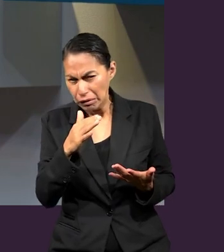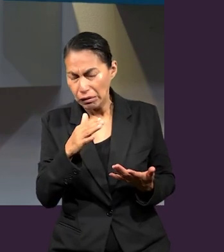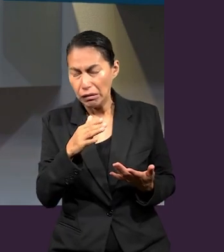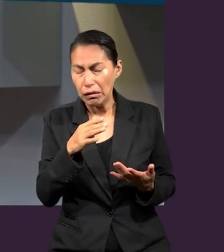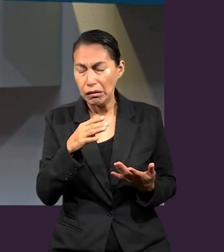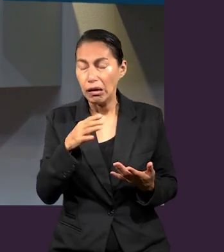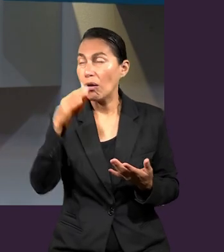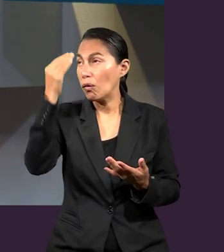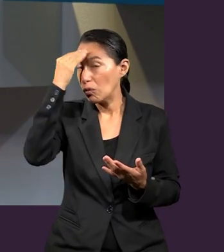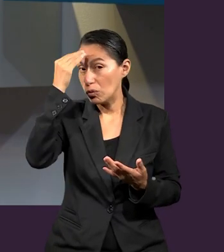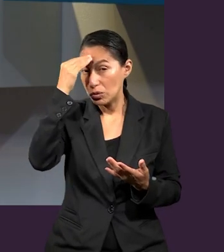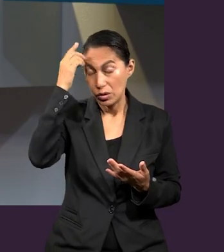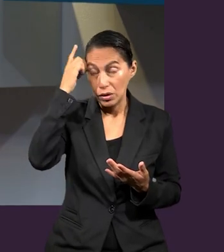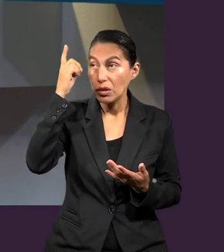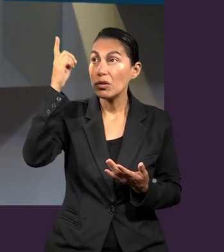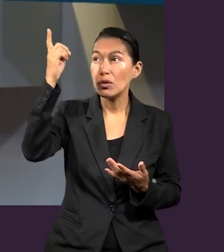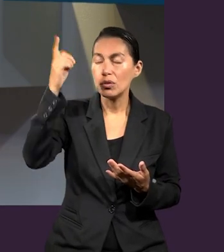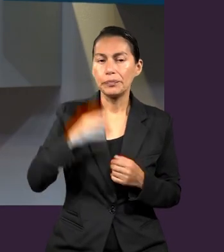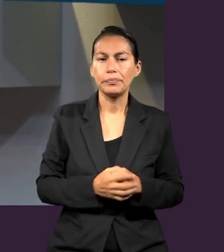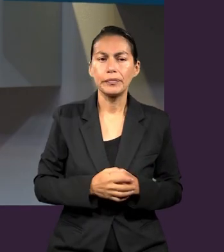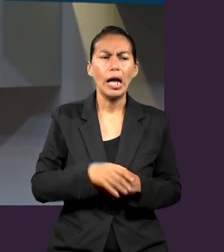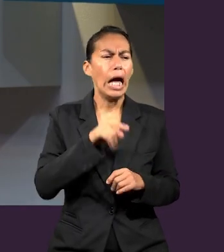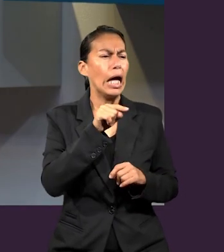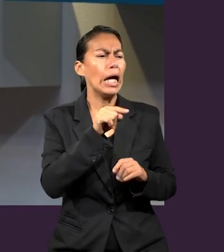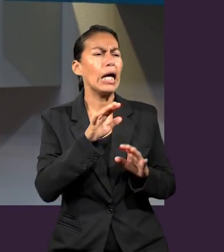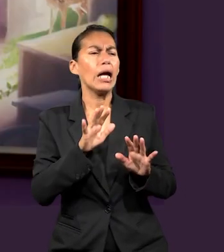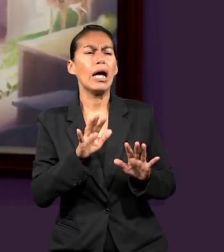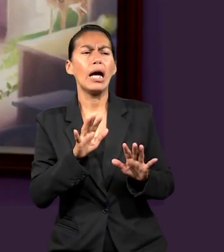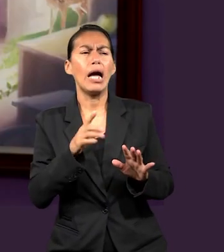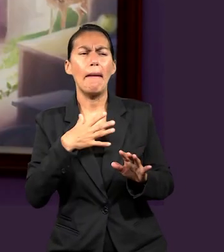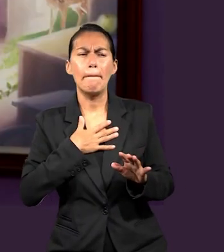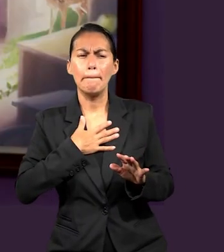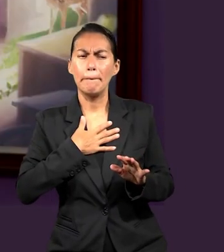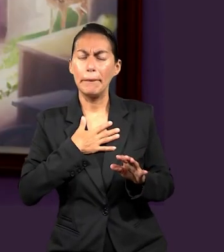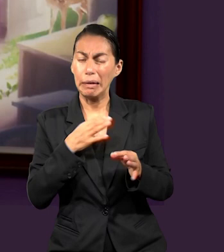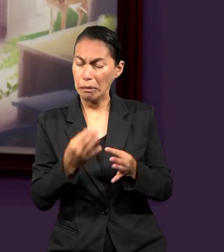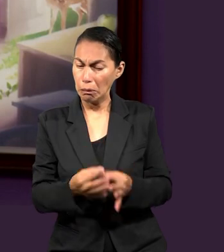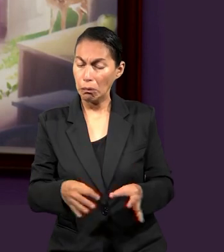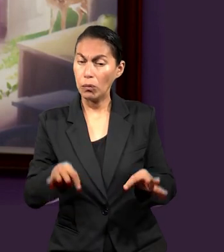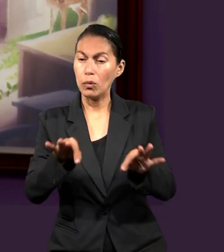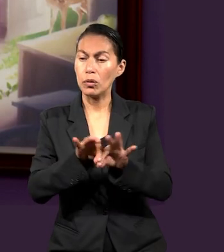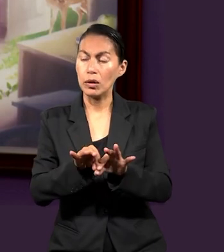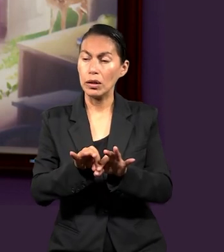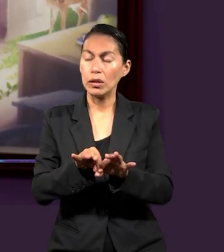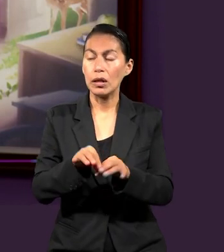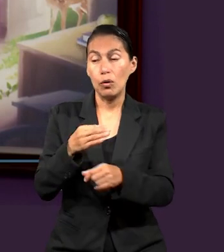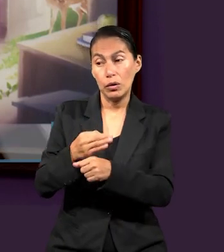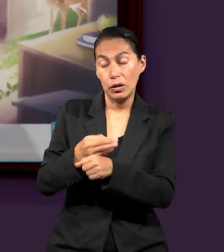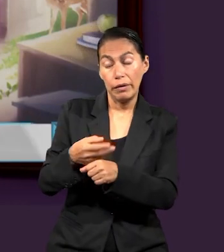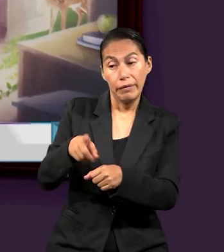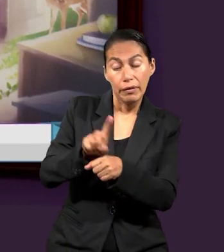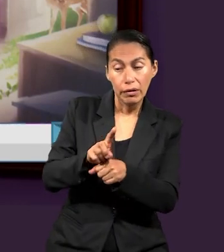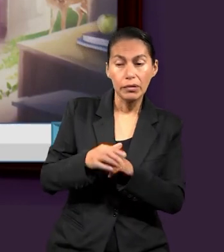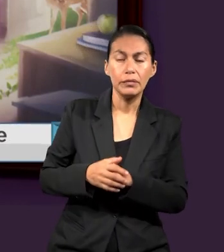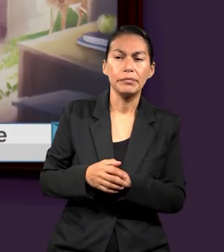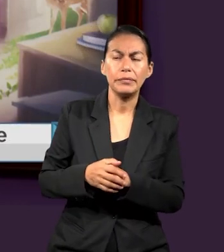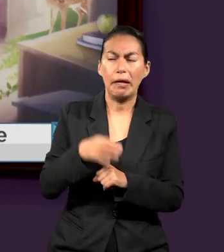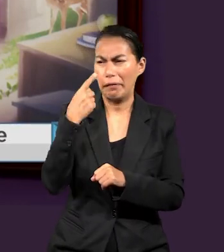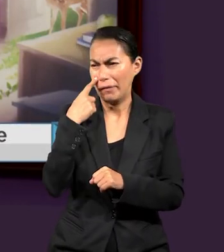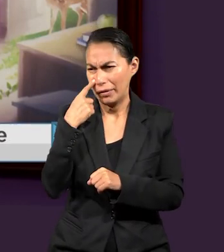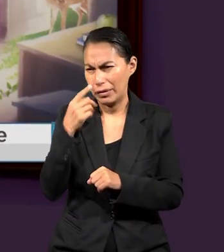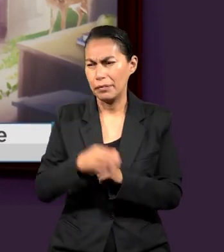La semilla ya estaba plantada. Allí hay algo que a me parece muy importante para nuestros días incluso.